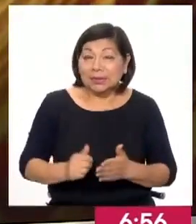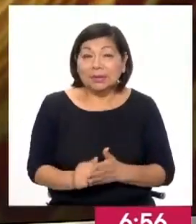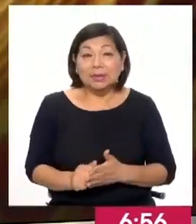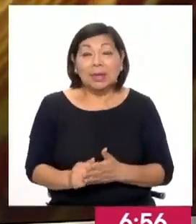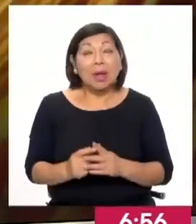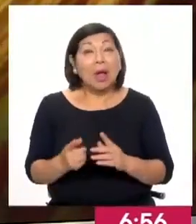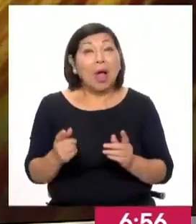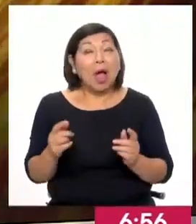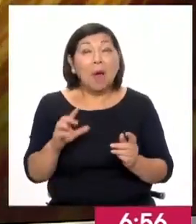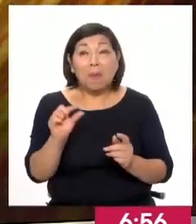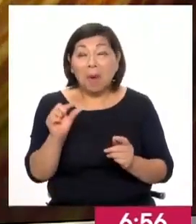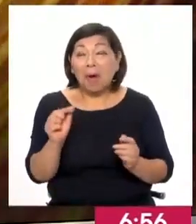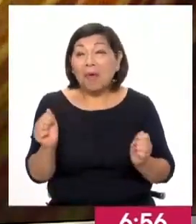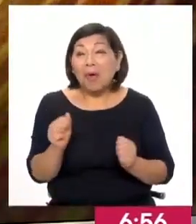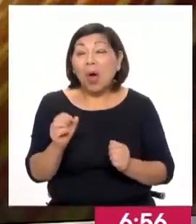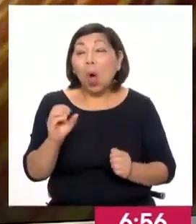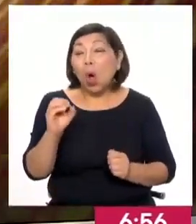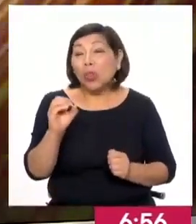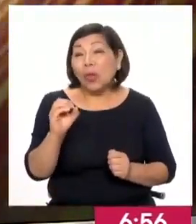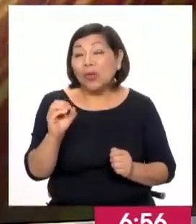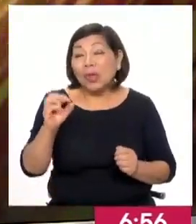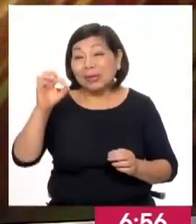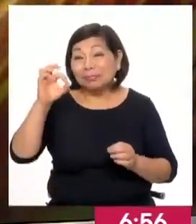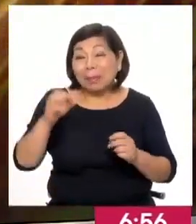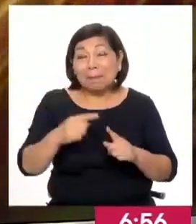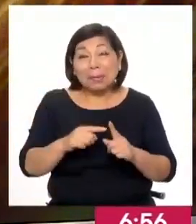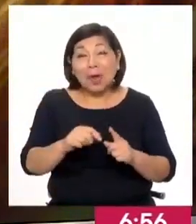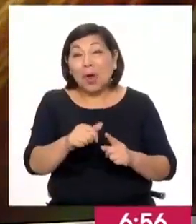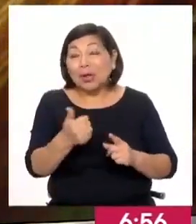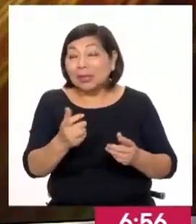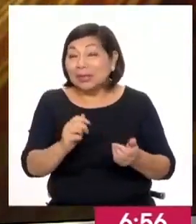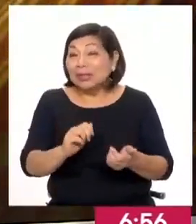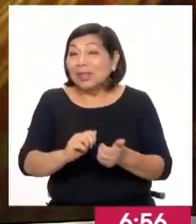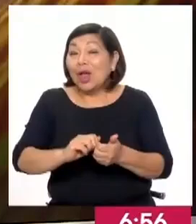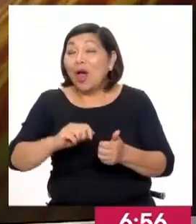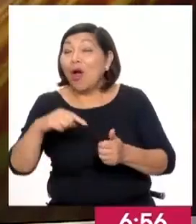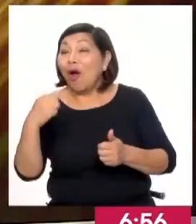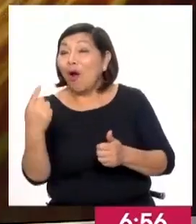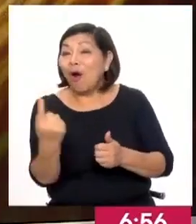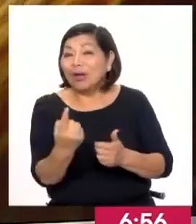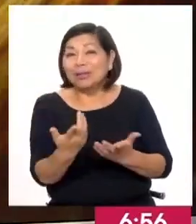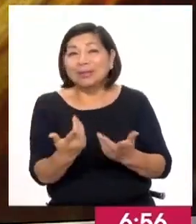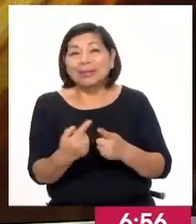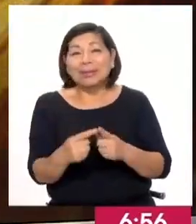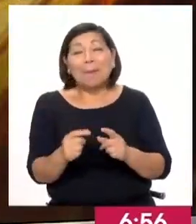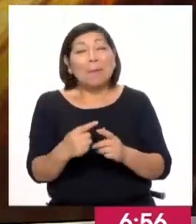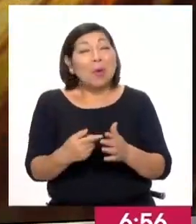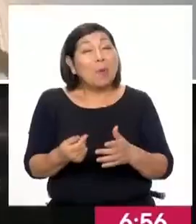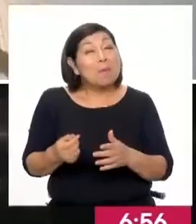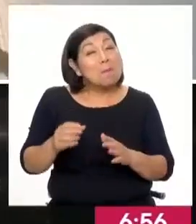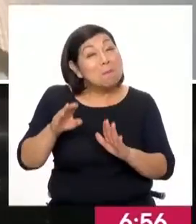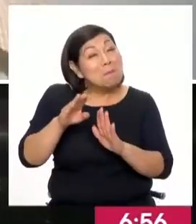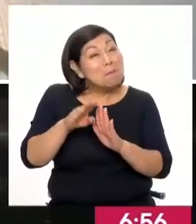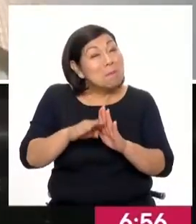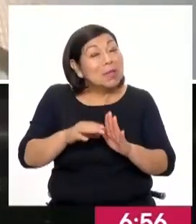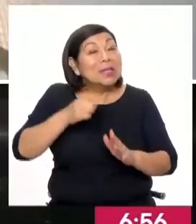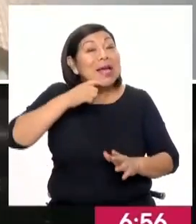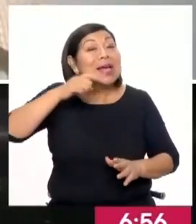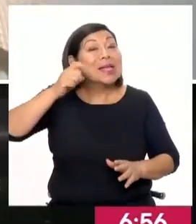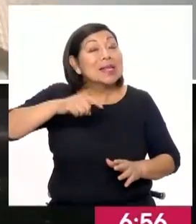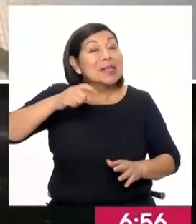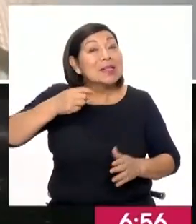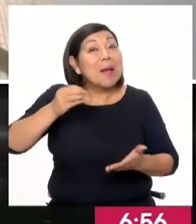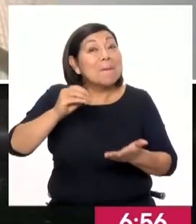otoño y al invierno, en el otro hemisferio es al contrario y eso creo que ayuda, por lo menos, ¿no? Se necesita más